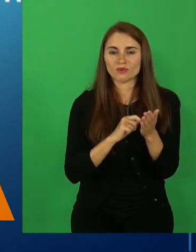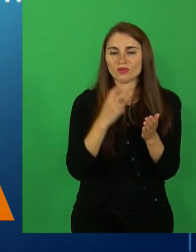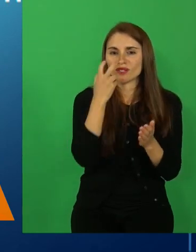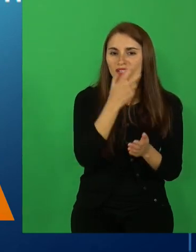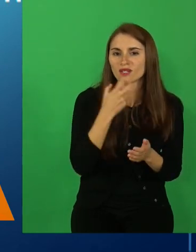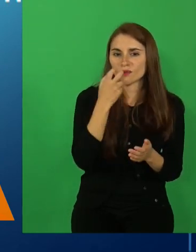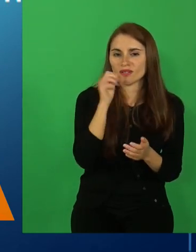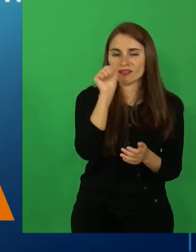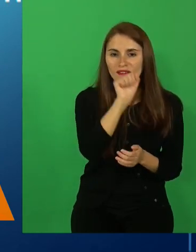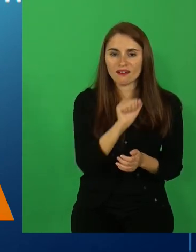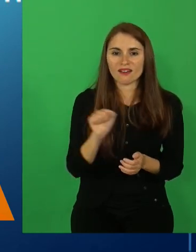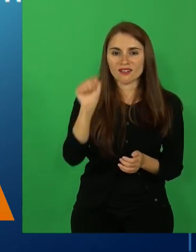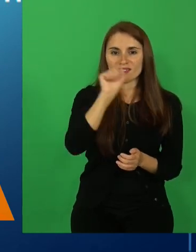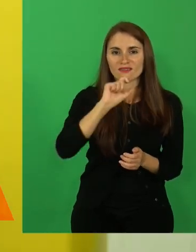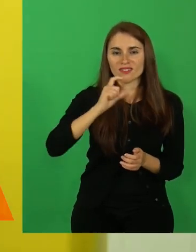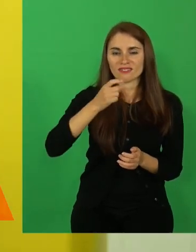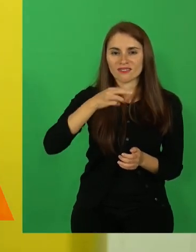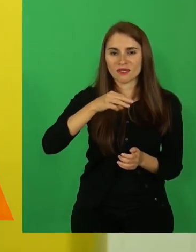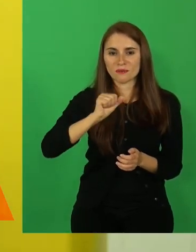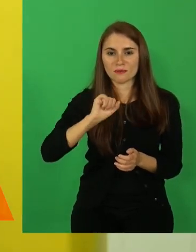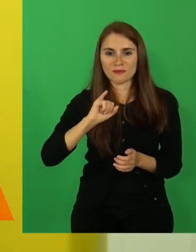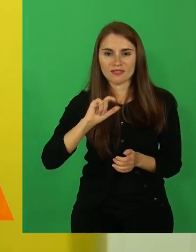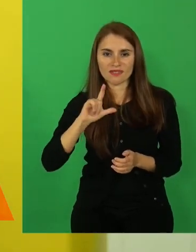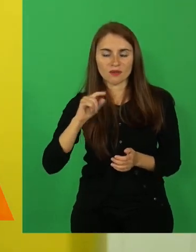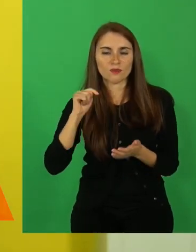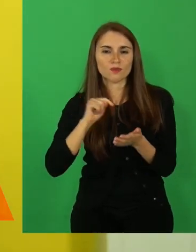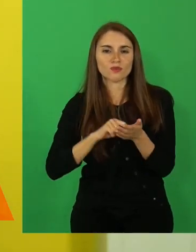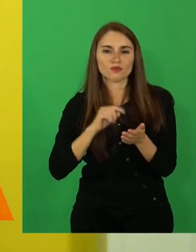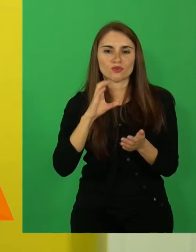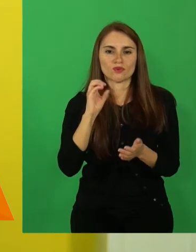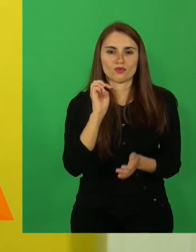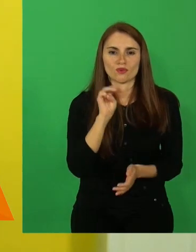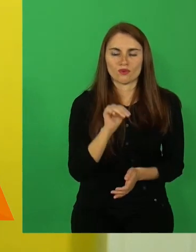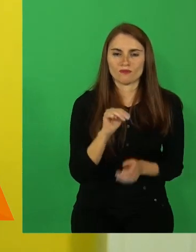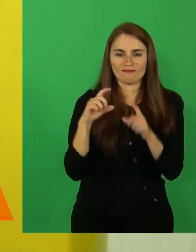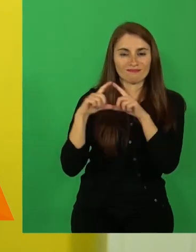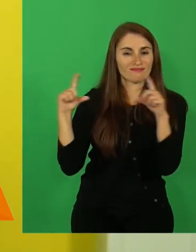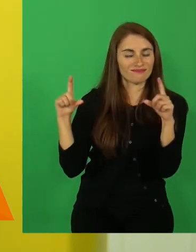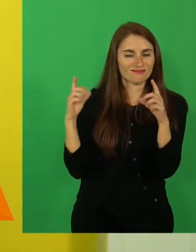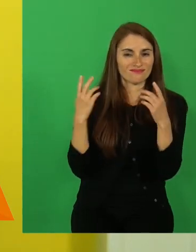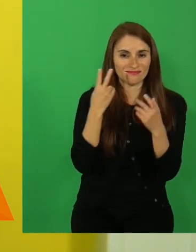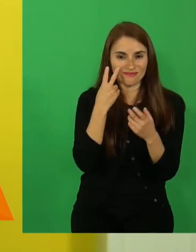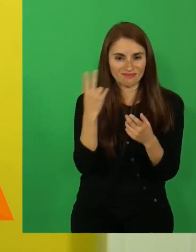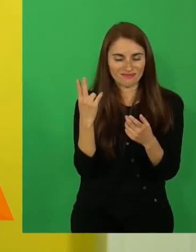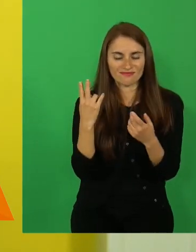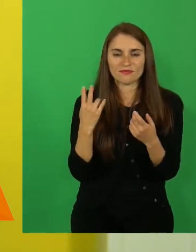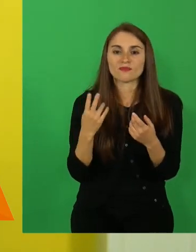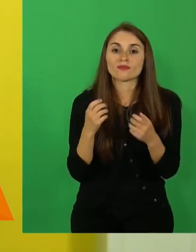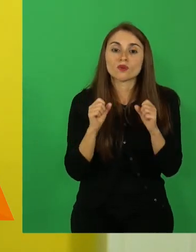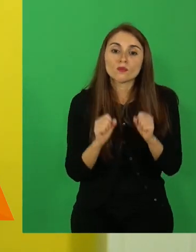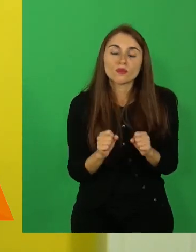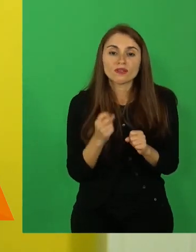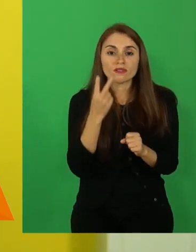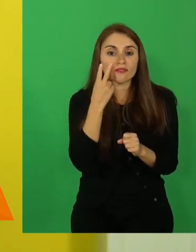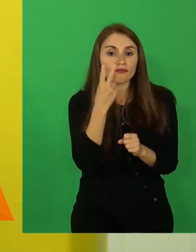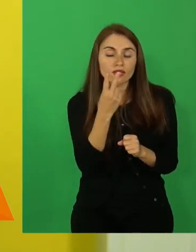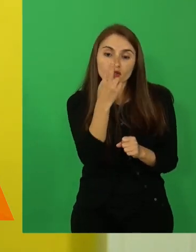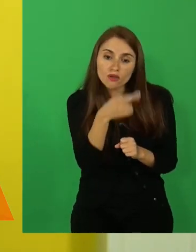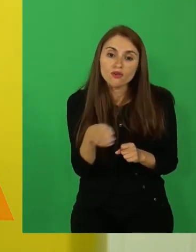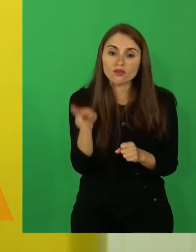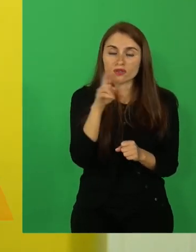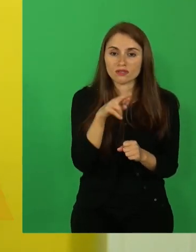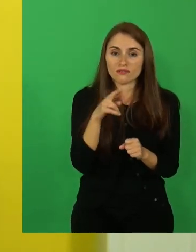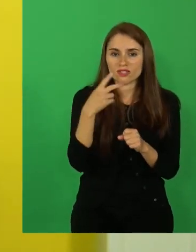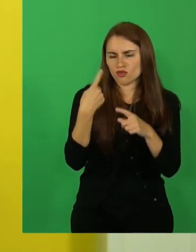.gmail.com Pueden ver esta clase y